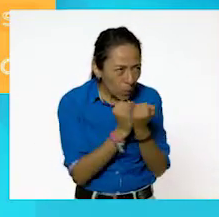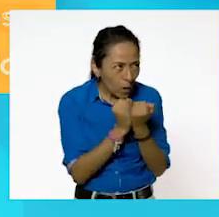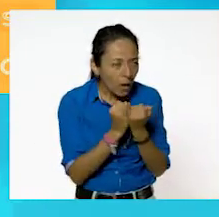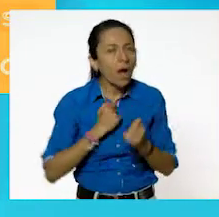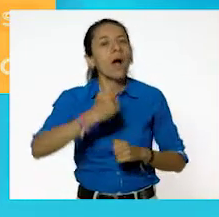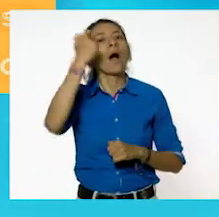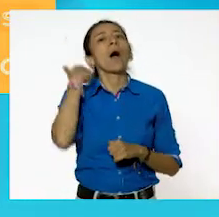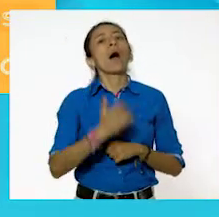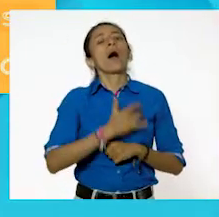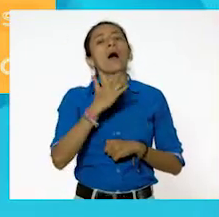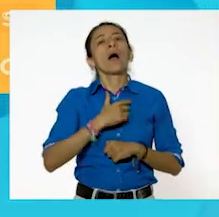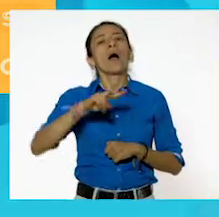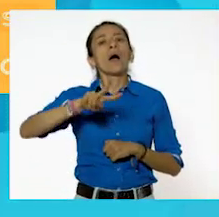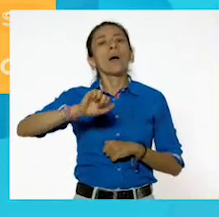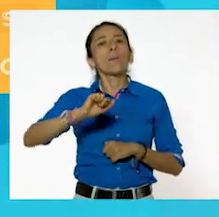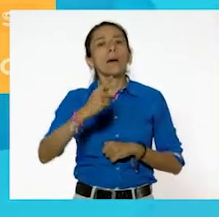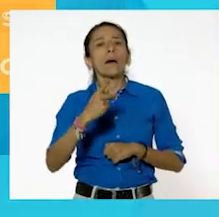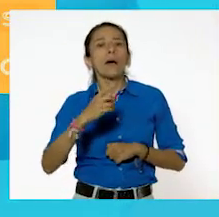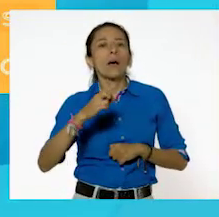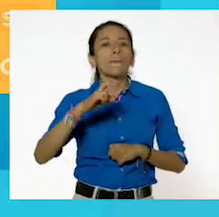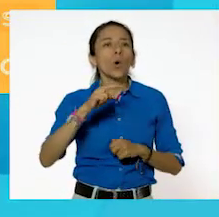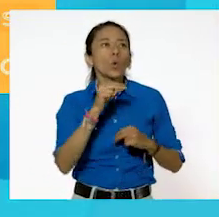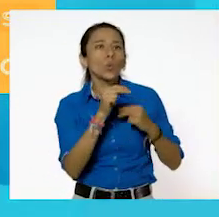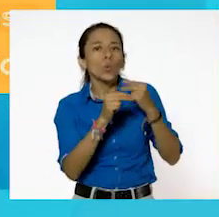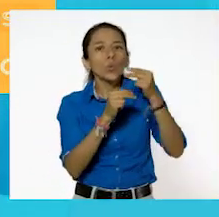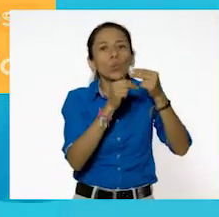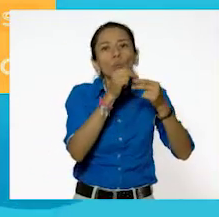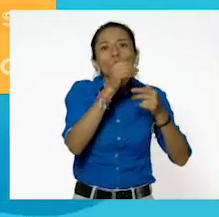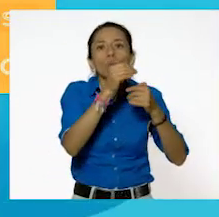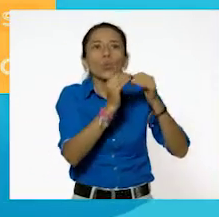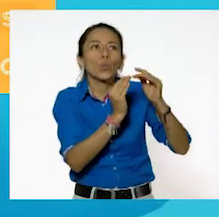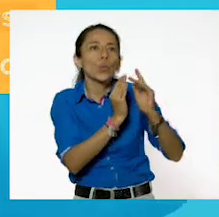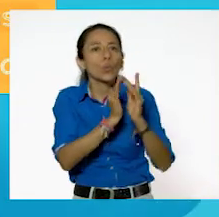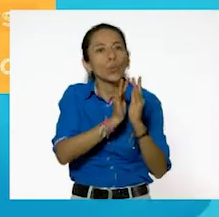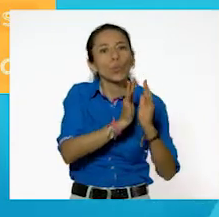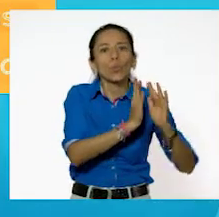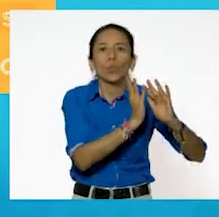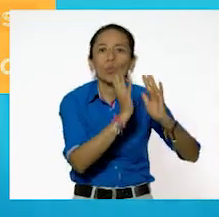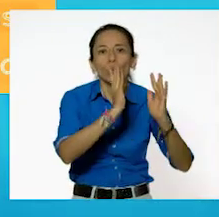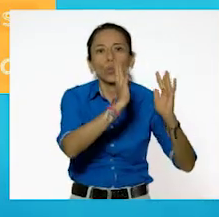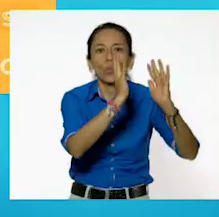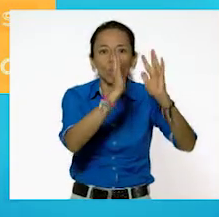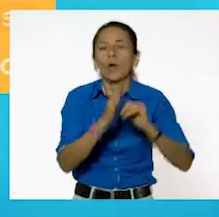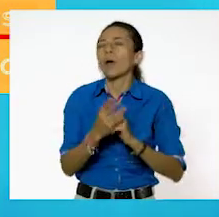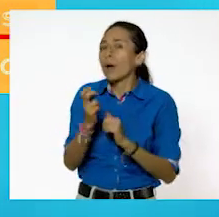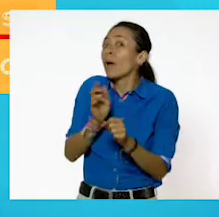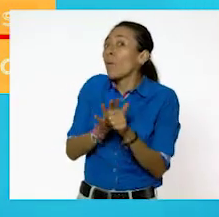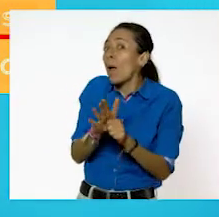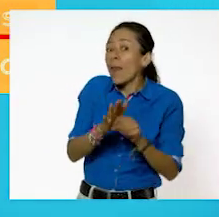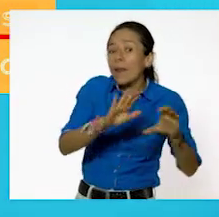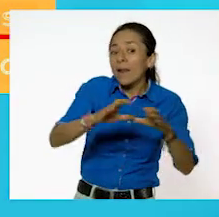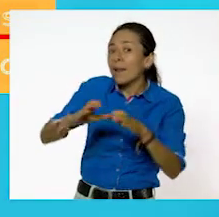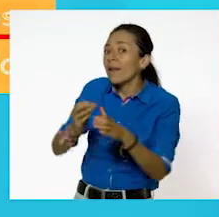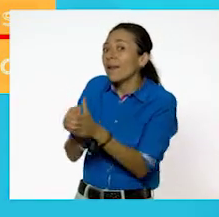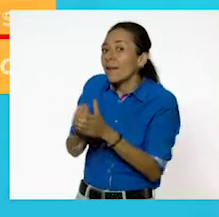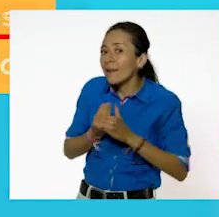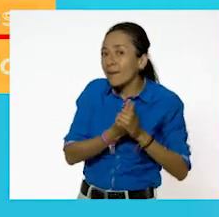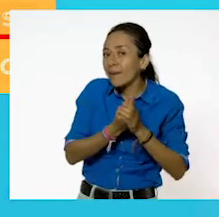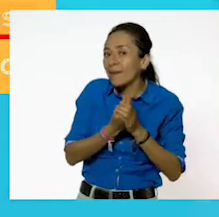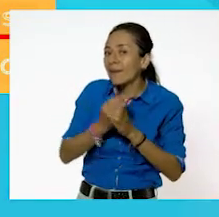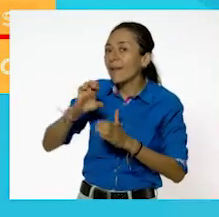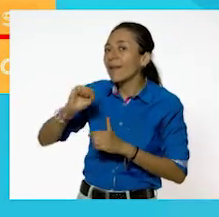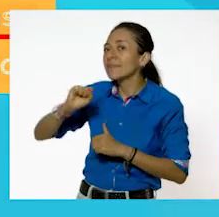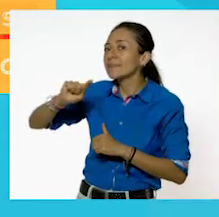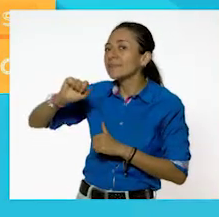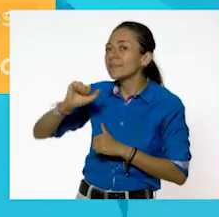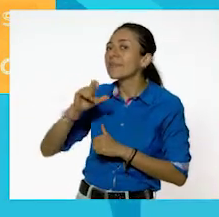Entonces, podemos decir que corresponde al estado... Al estado gaseoso. Excelente, vamos a unirlo. ¿Estás lista? Ahí